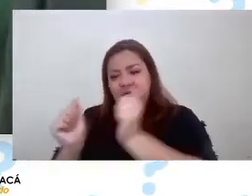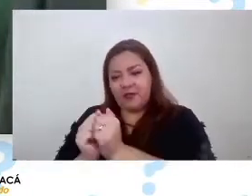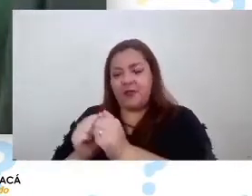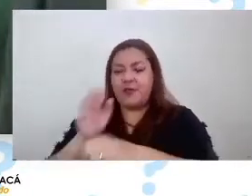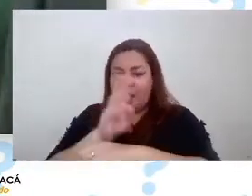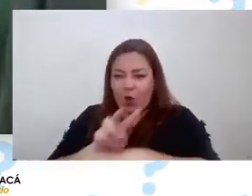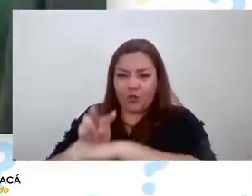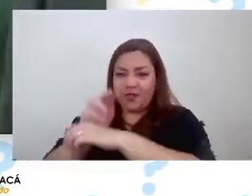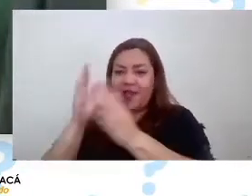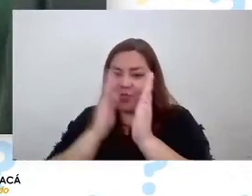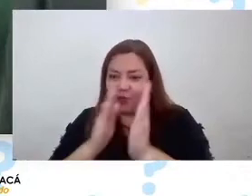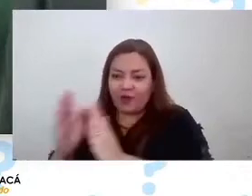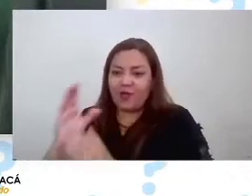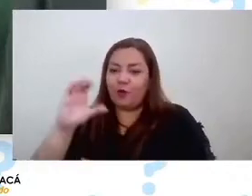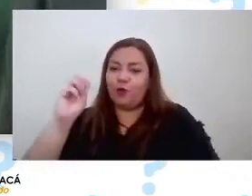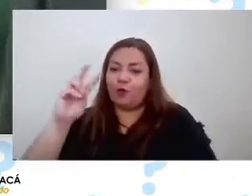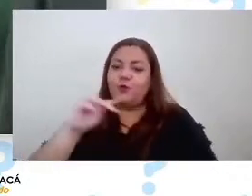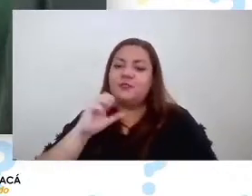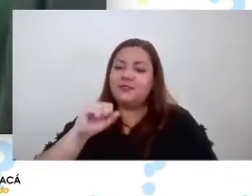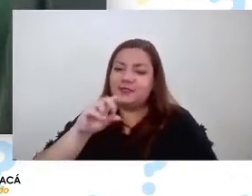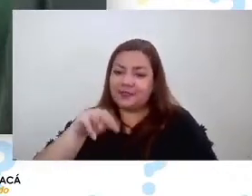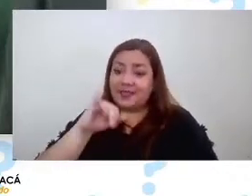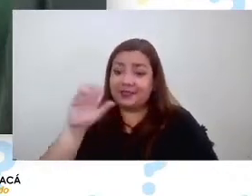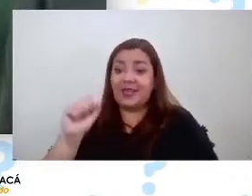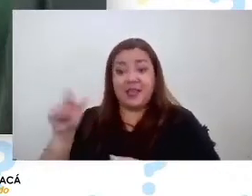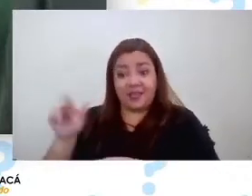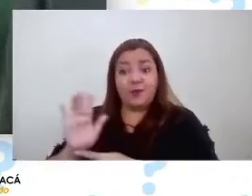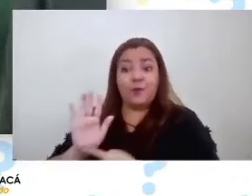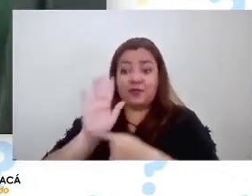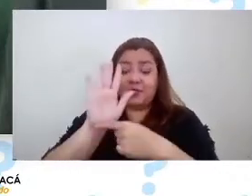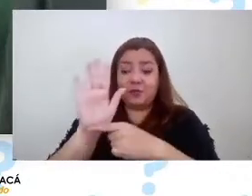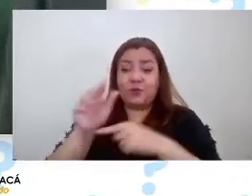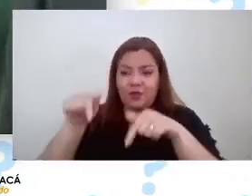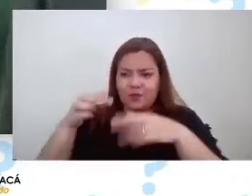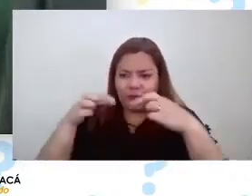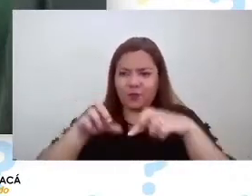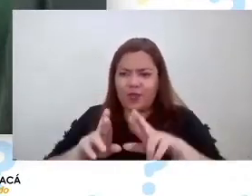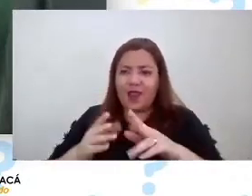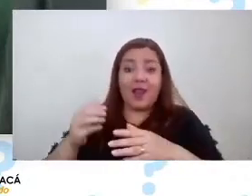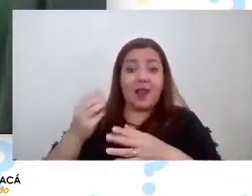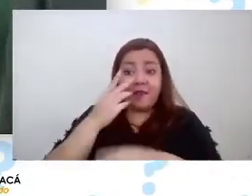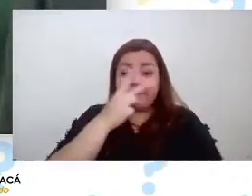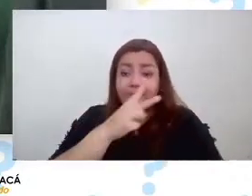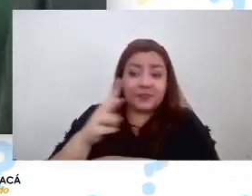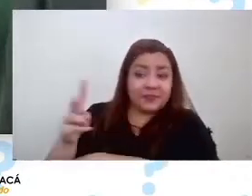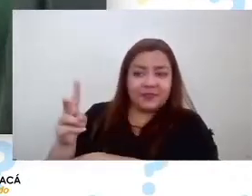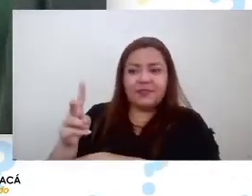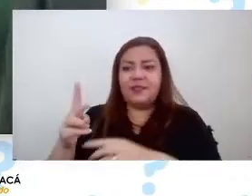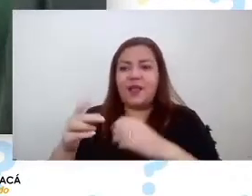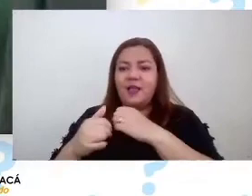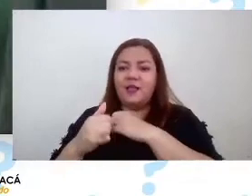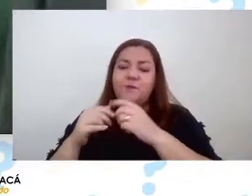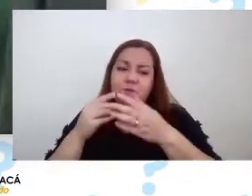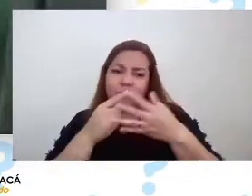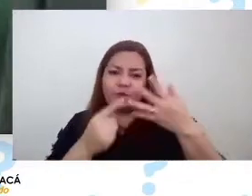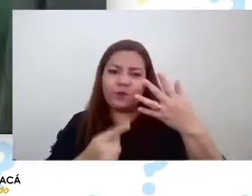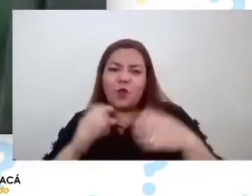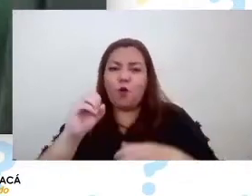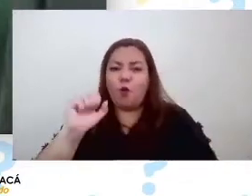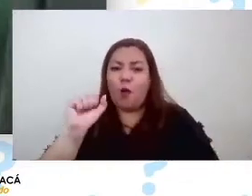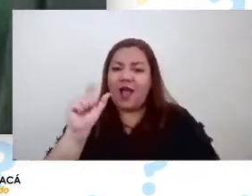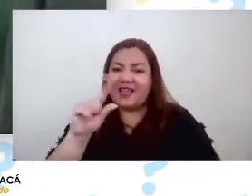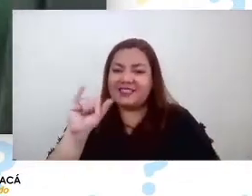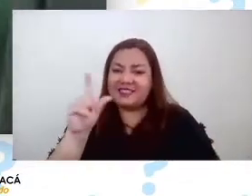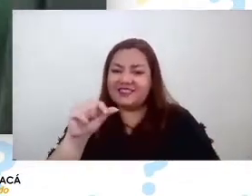Atacama Océ Constanza Vargas quien nos presentó en esta oportunidad la visita virtual guiada oasis de niebla a Alto Patache